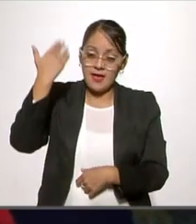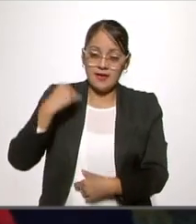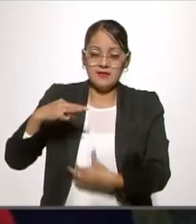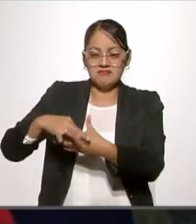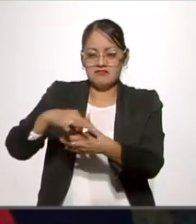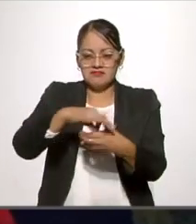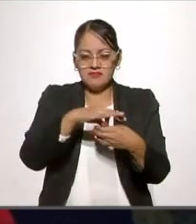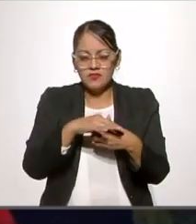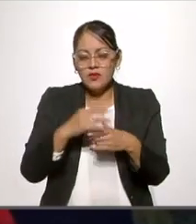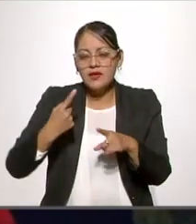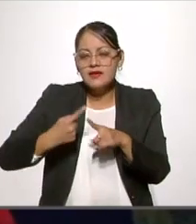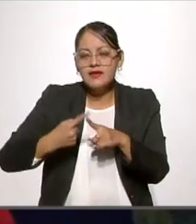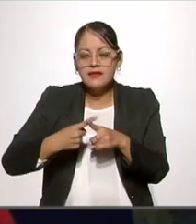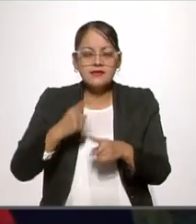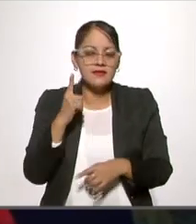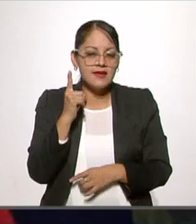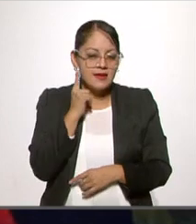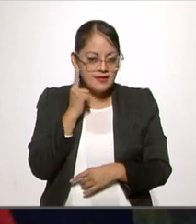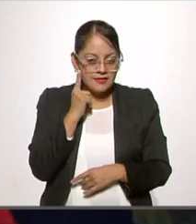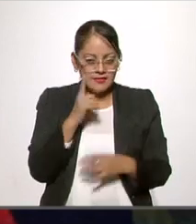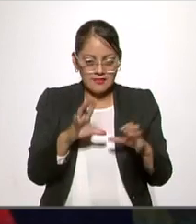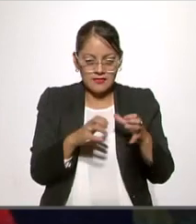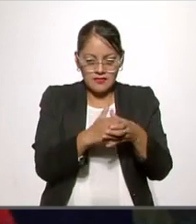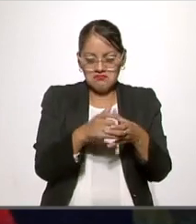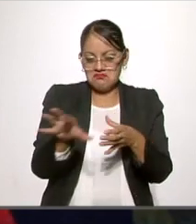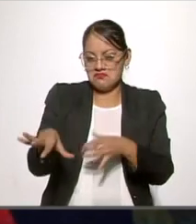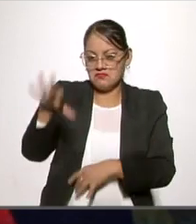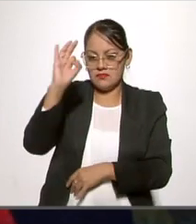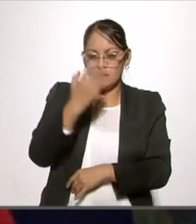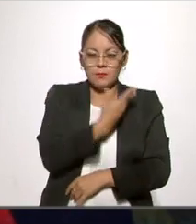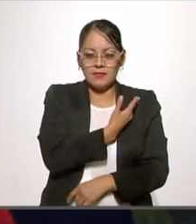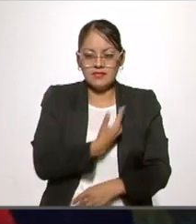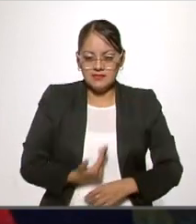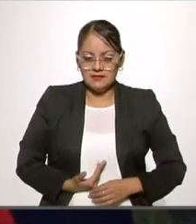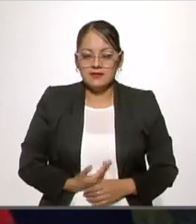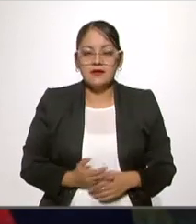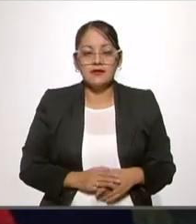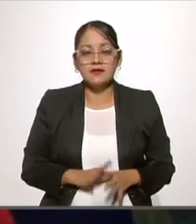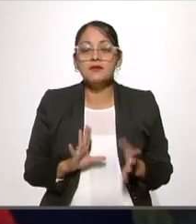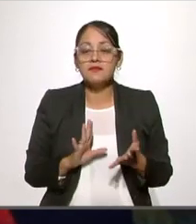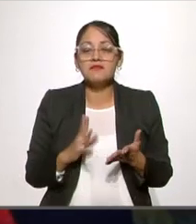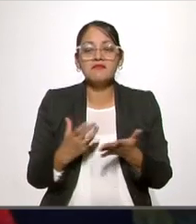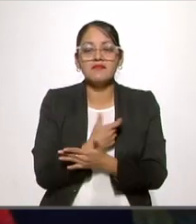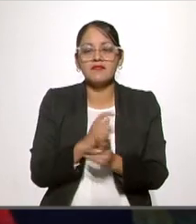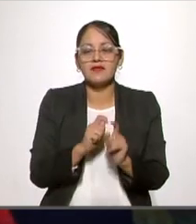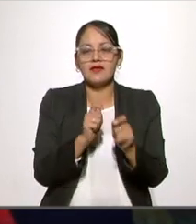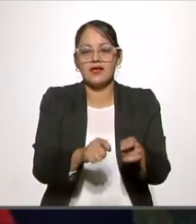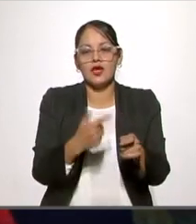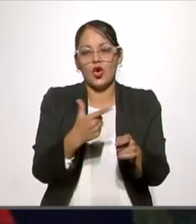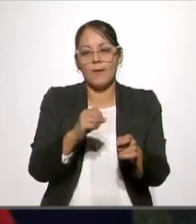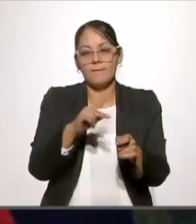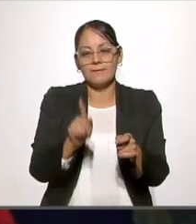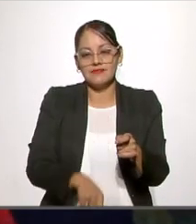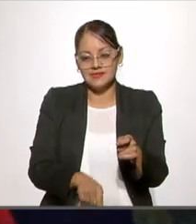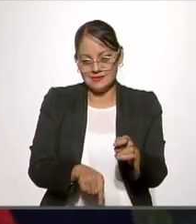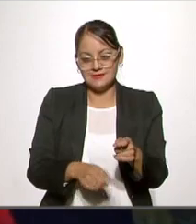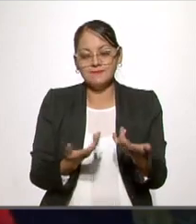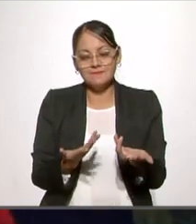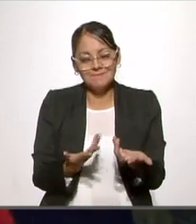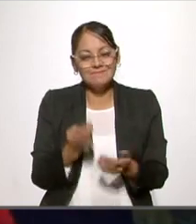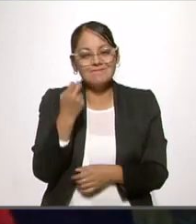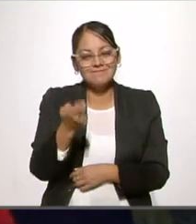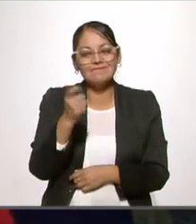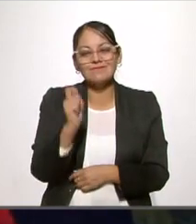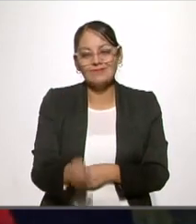manos de las legislaturas locales la elección del presidente, dio el triunfo a Gómez Pedraza. Esto